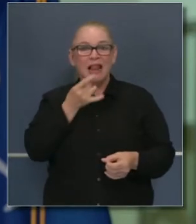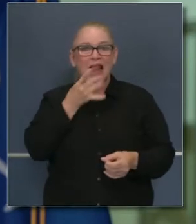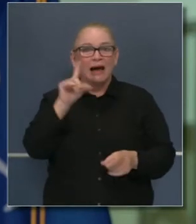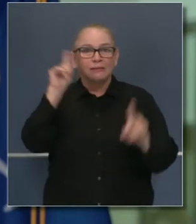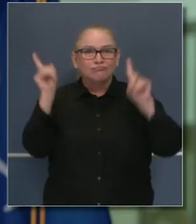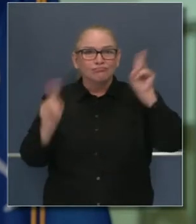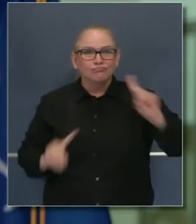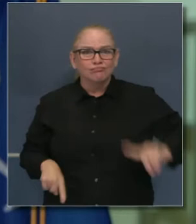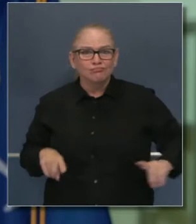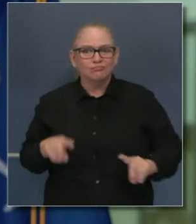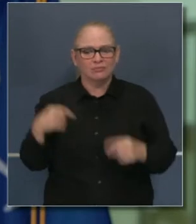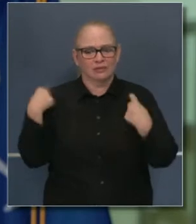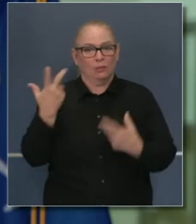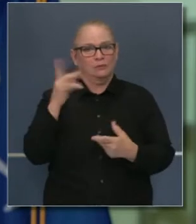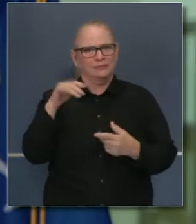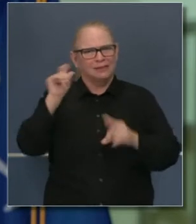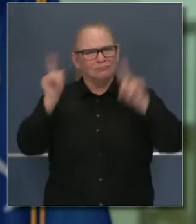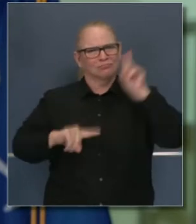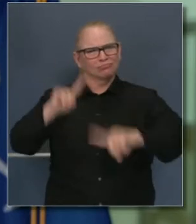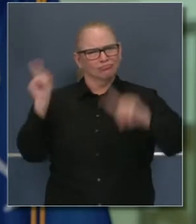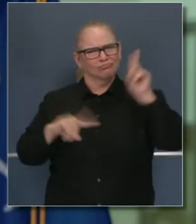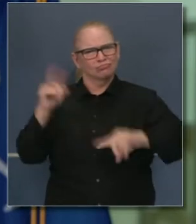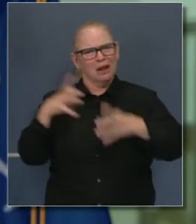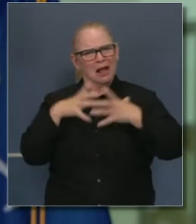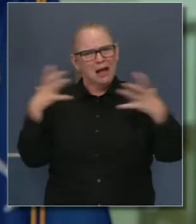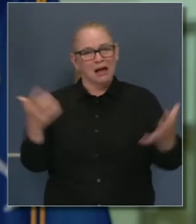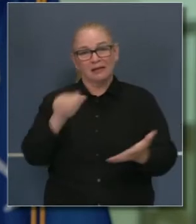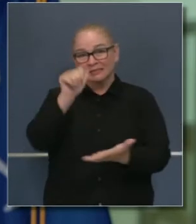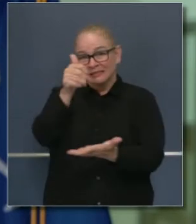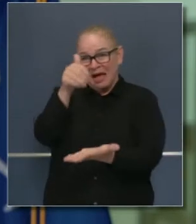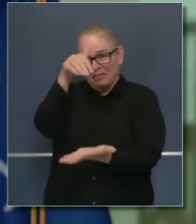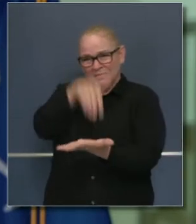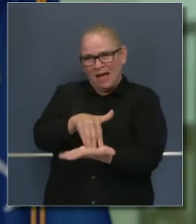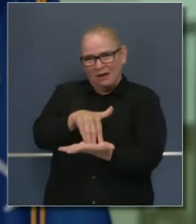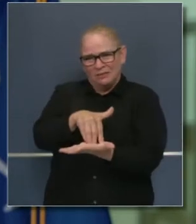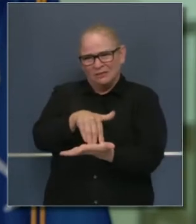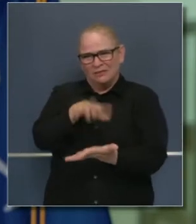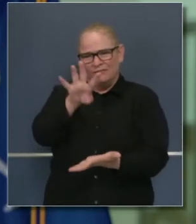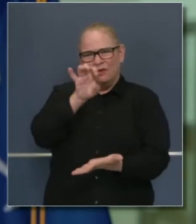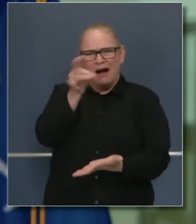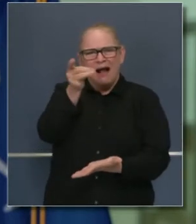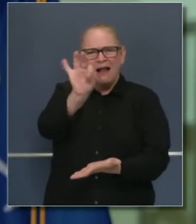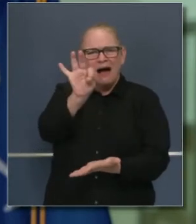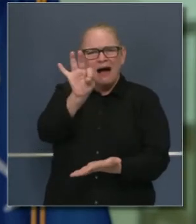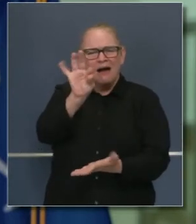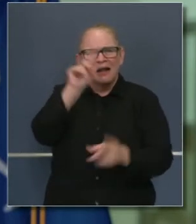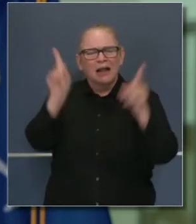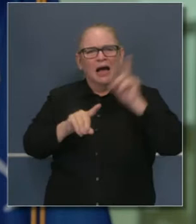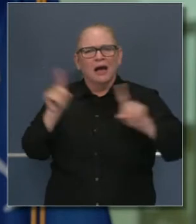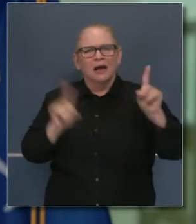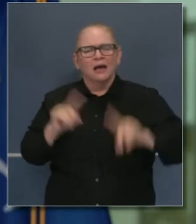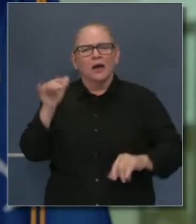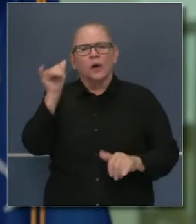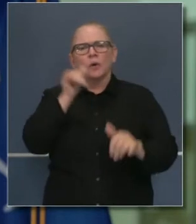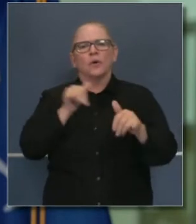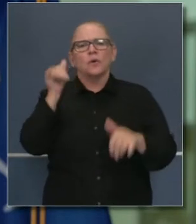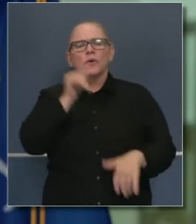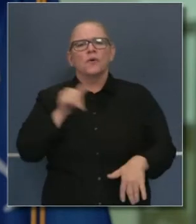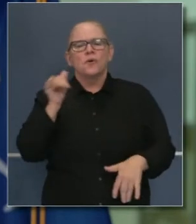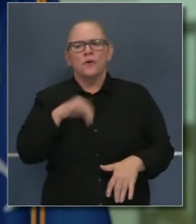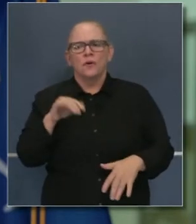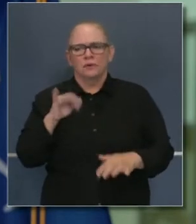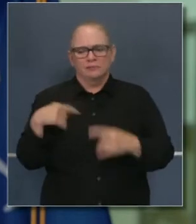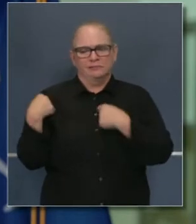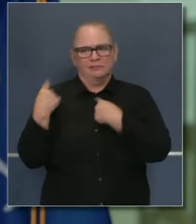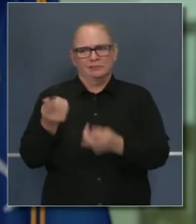rayos en las últimas 72 horas. 10,849 rayos y relámpagos solo